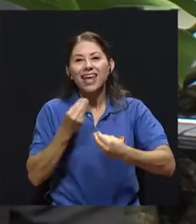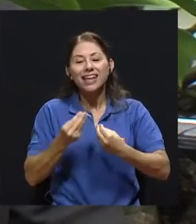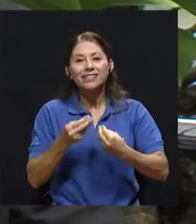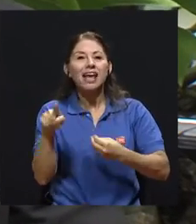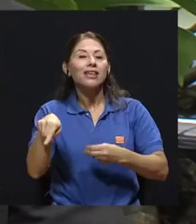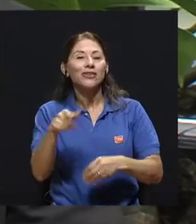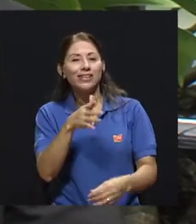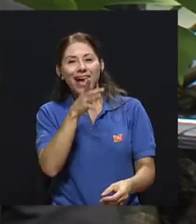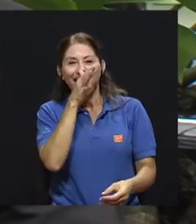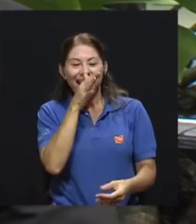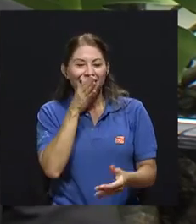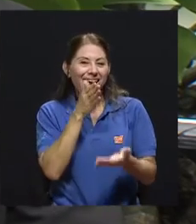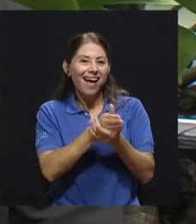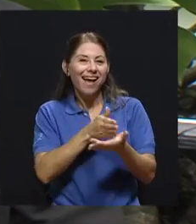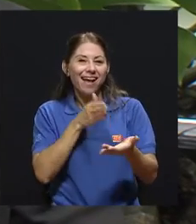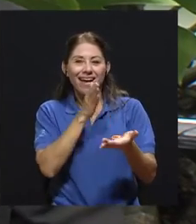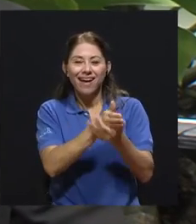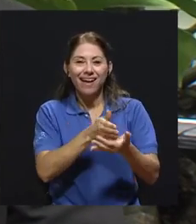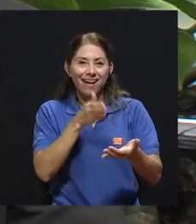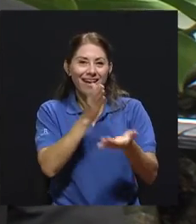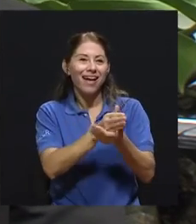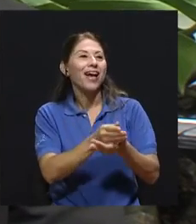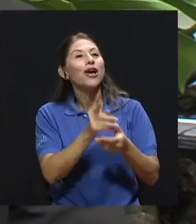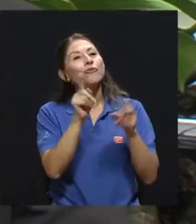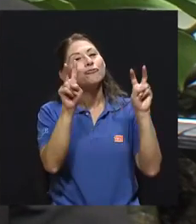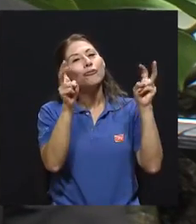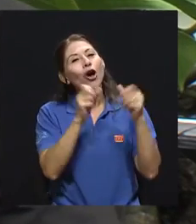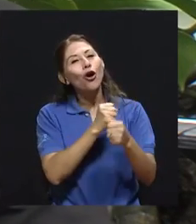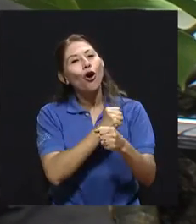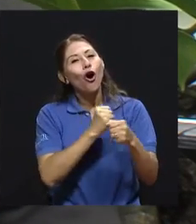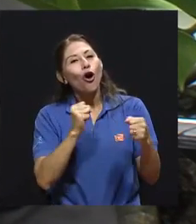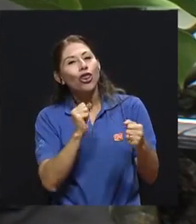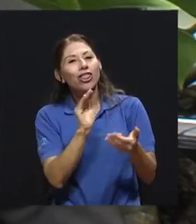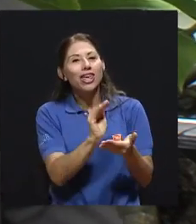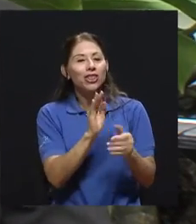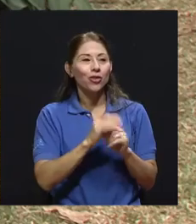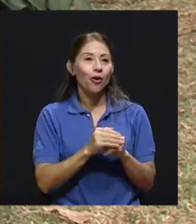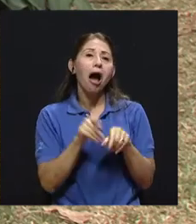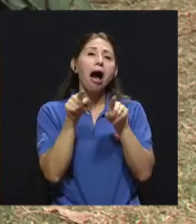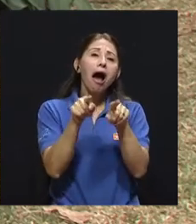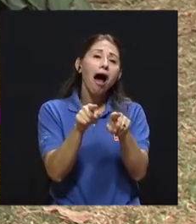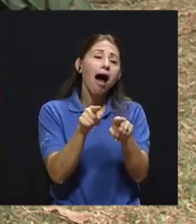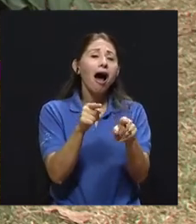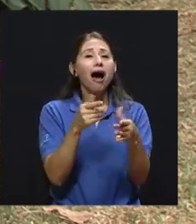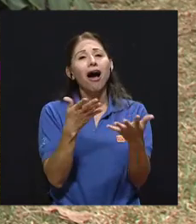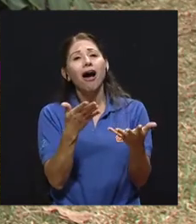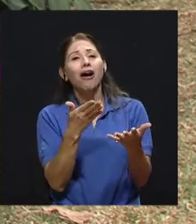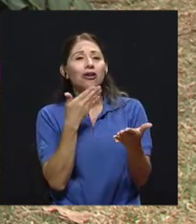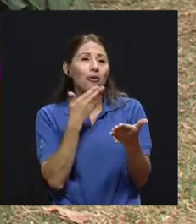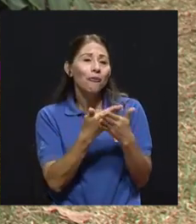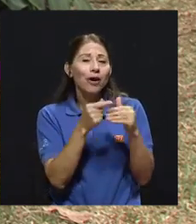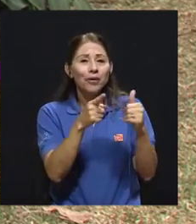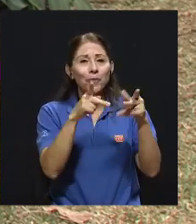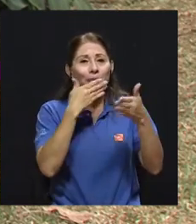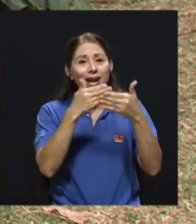a la burla, ¿verdad? Al gordito, el bonachón, buena gente, el que cuenta chiles, ¿verdad? Y eso de pronto